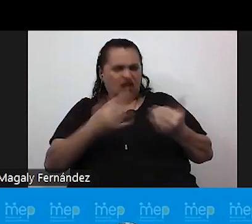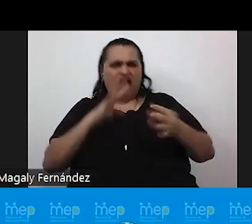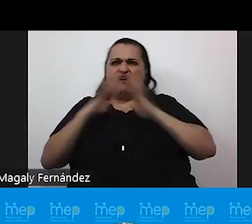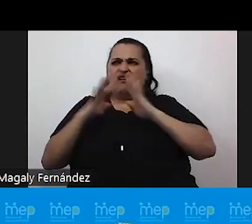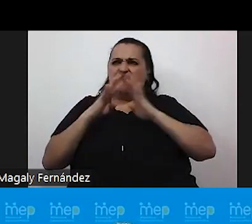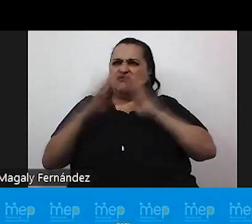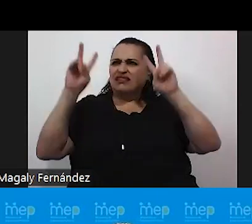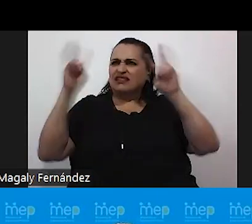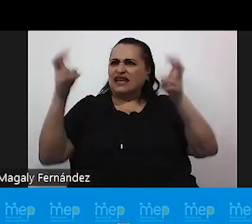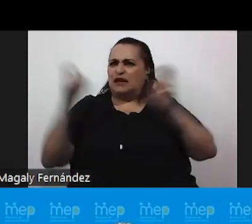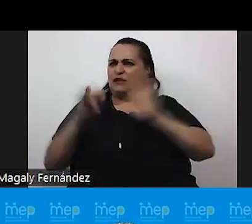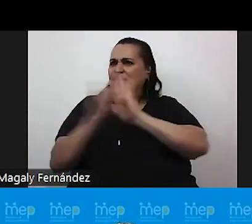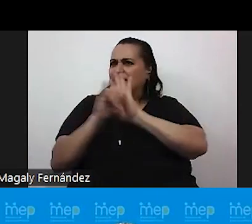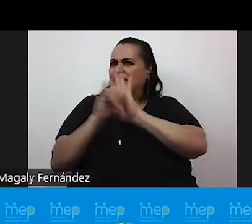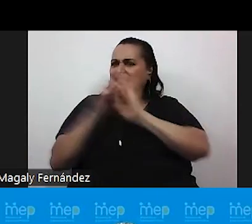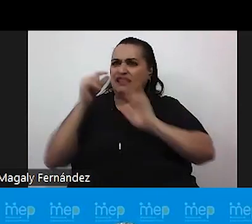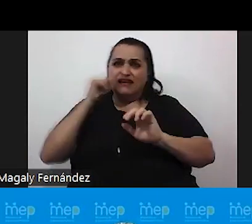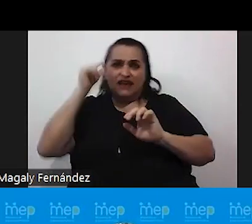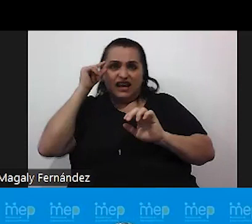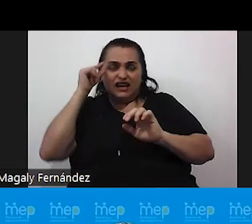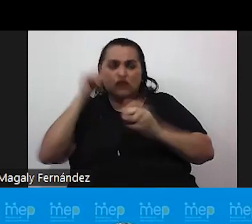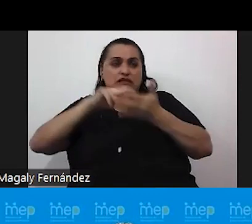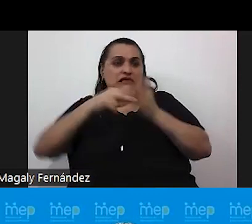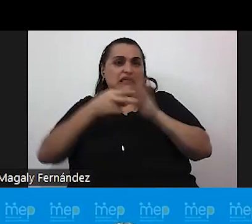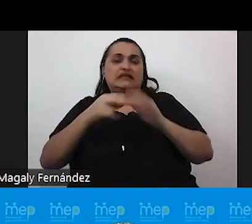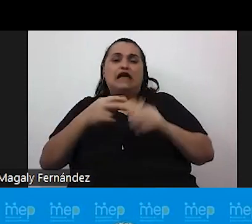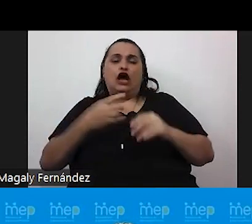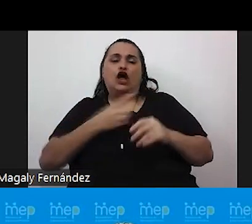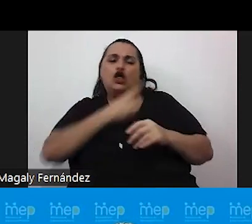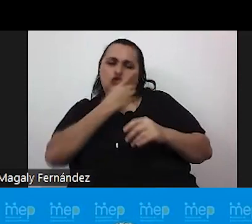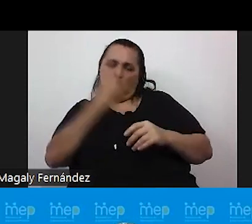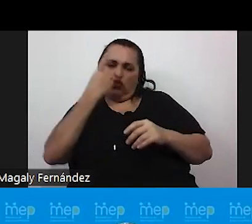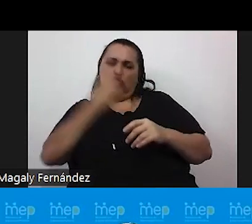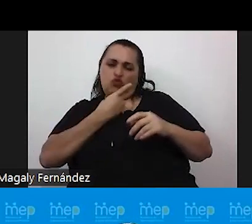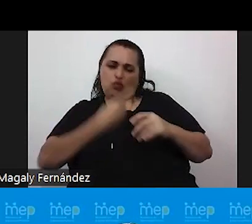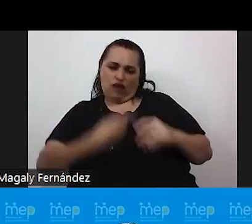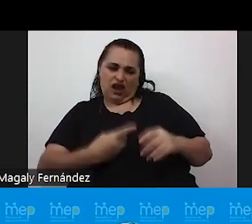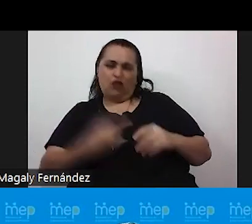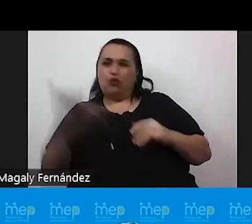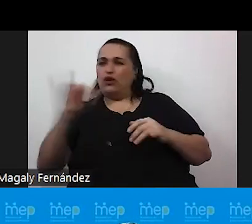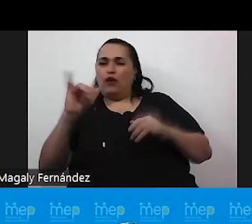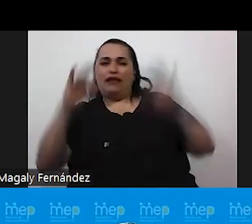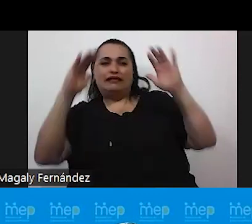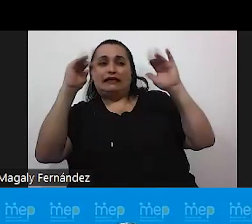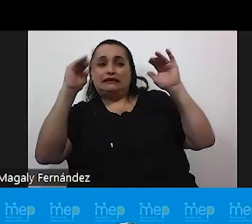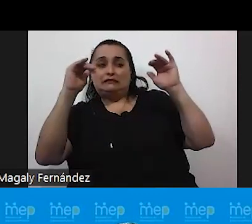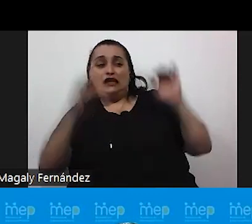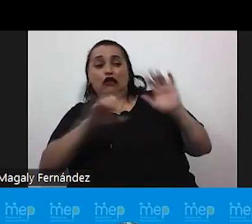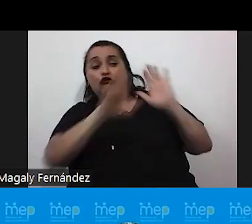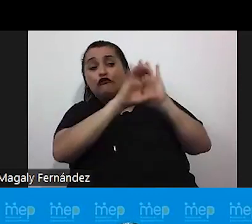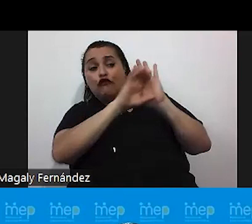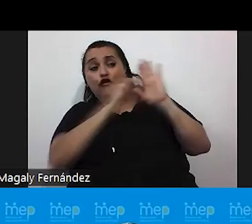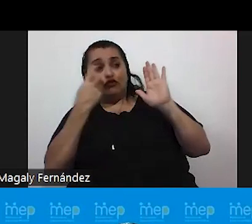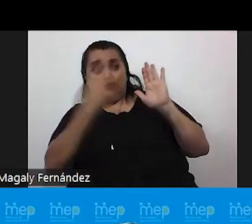género es para las familias también hacer un tipo de duelo en el cual se van a despedir por ejemplo en la foto que veíamos al inicio